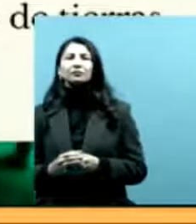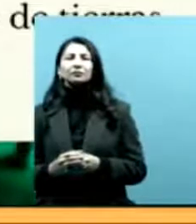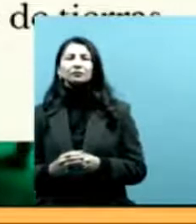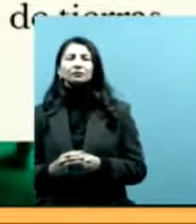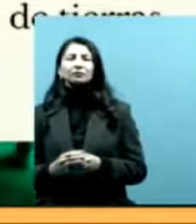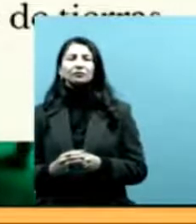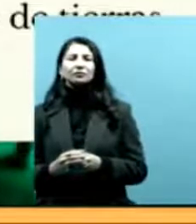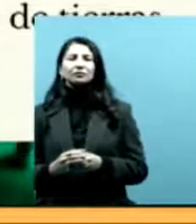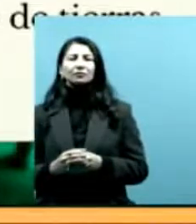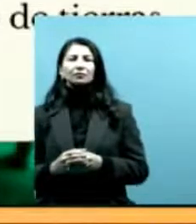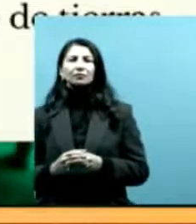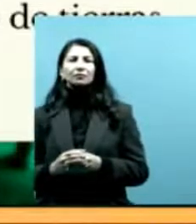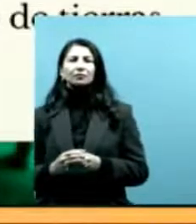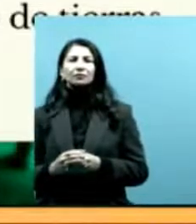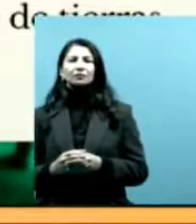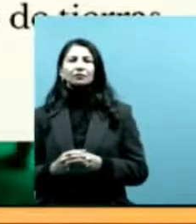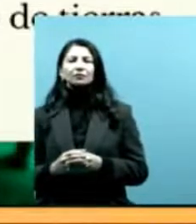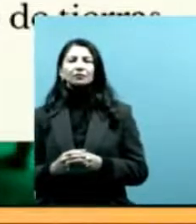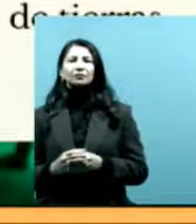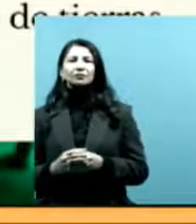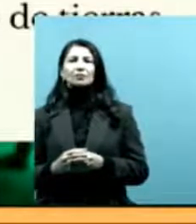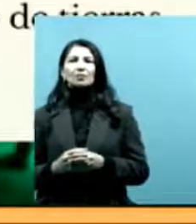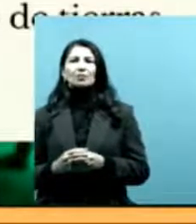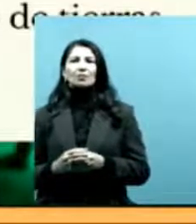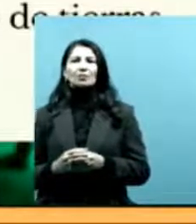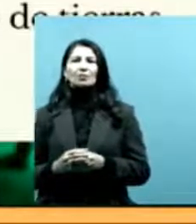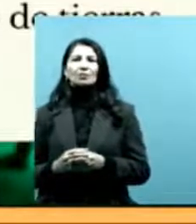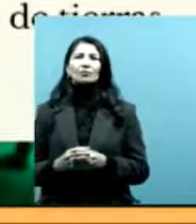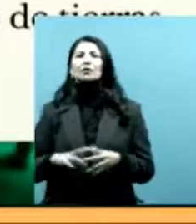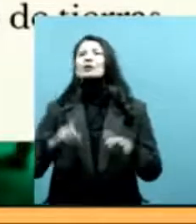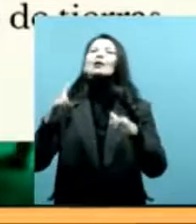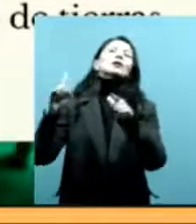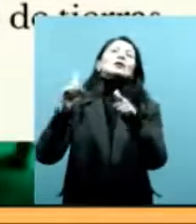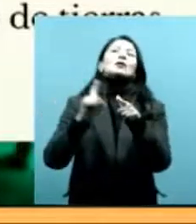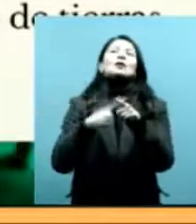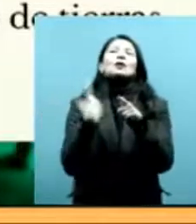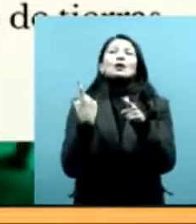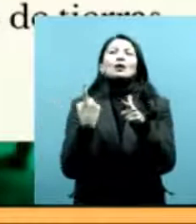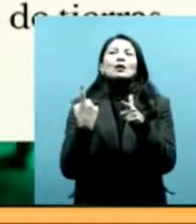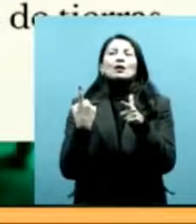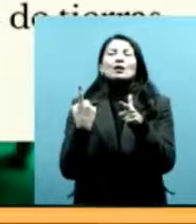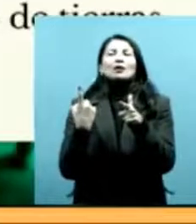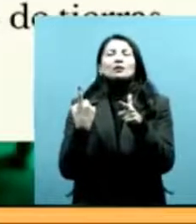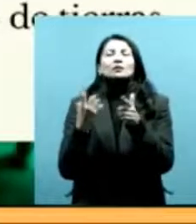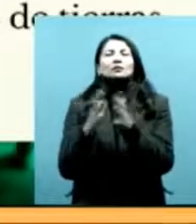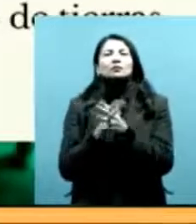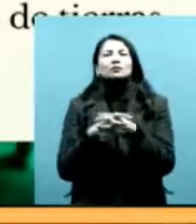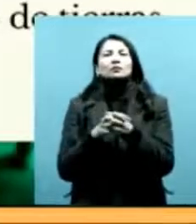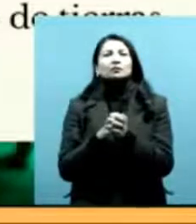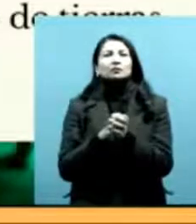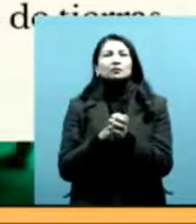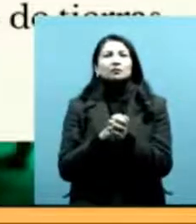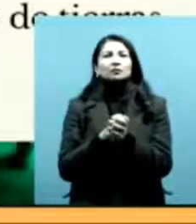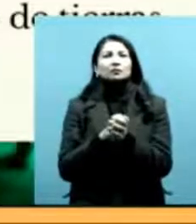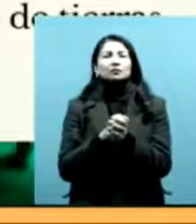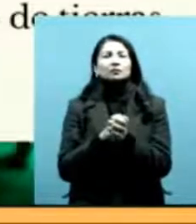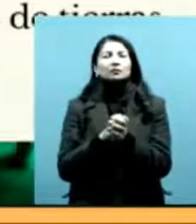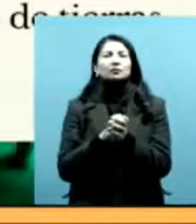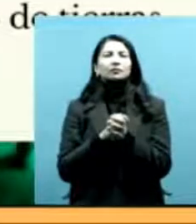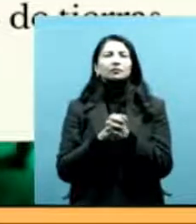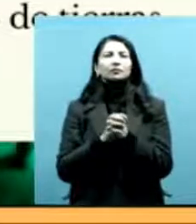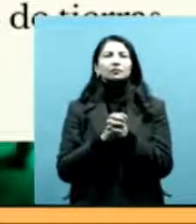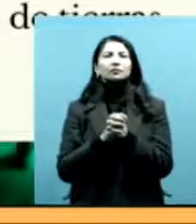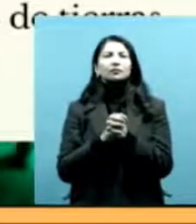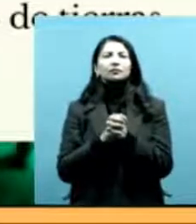de esa manera, ¿no es cierto? Entonces, ¿qué hacían los tratanientes y los comerciantes? Salían en búsqueda de firmas, a la